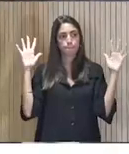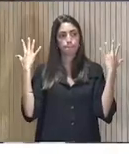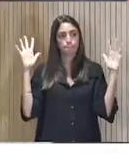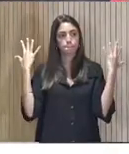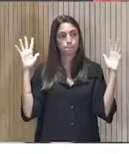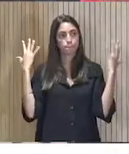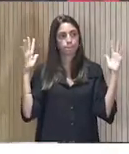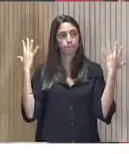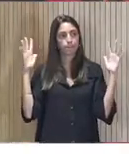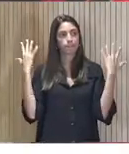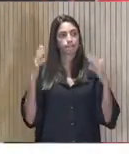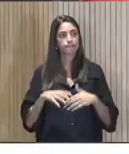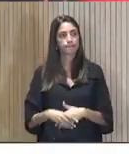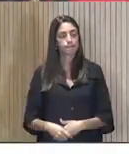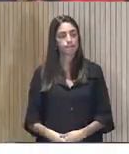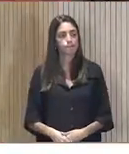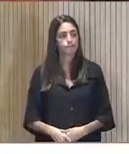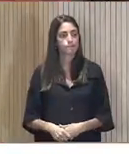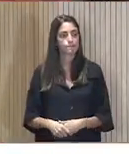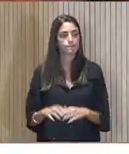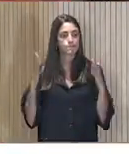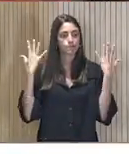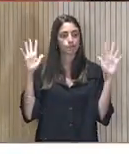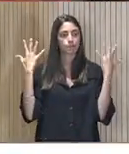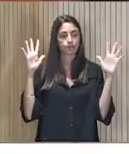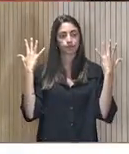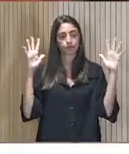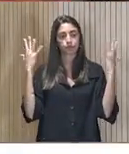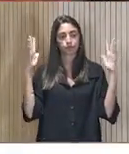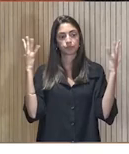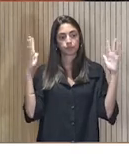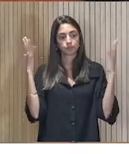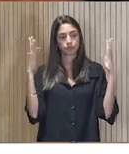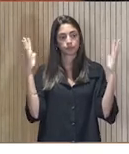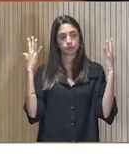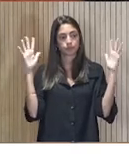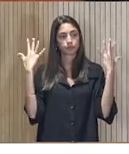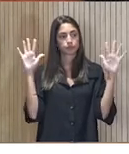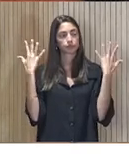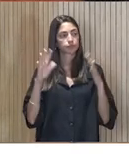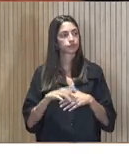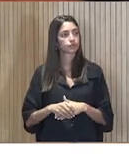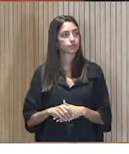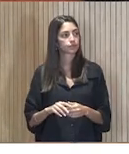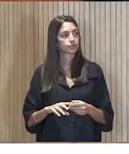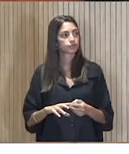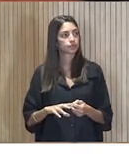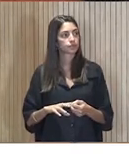¡Gracias! ¡Gracias! ¡Gracias!